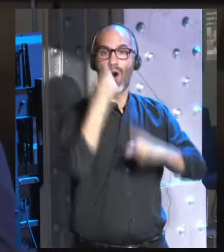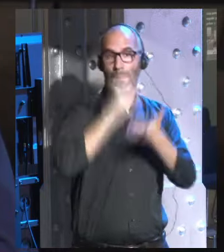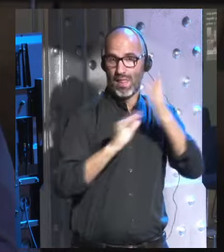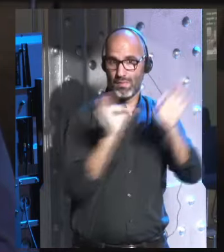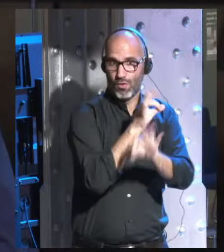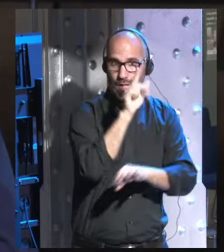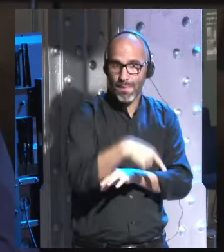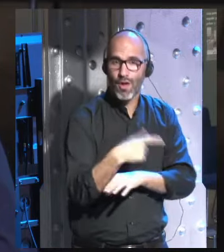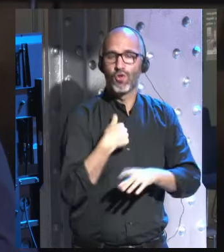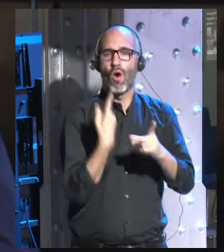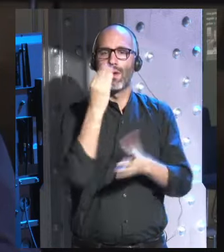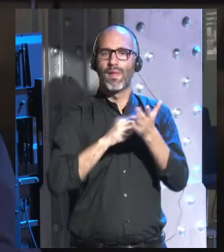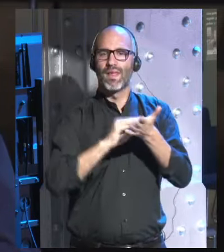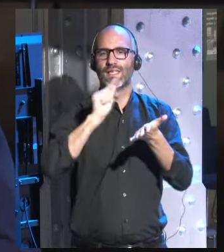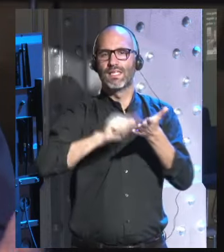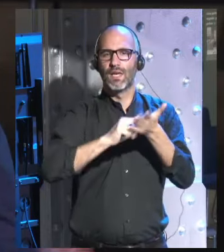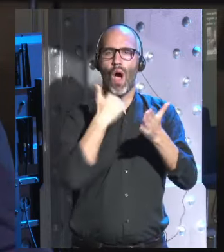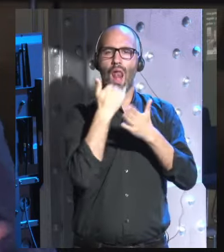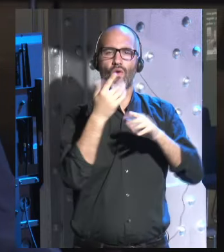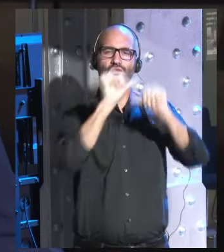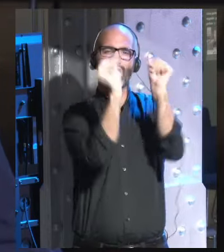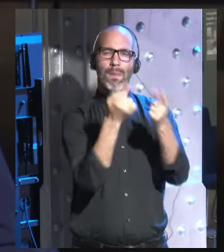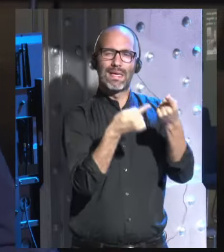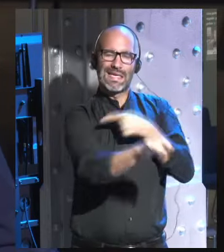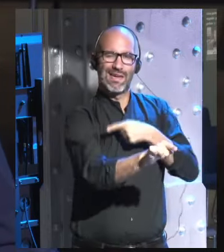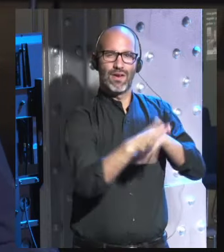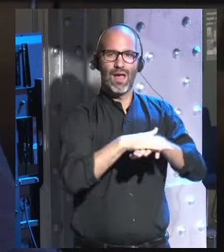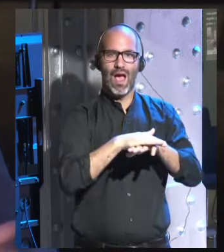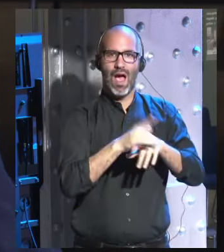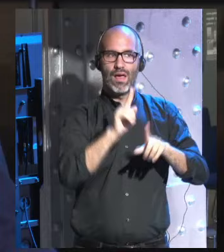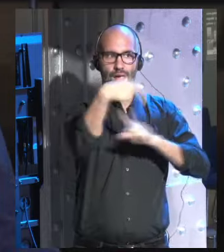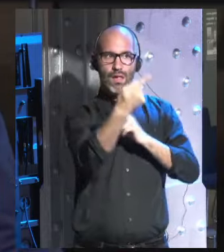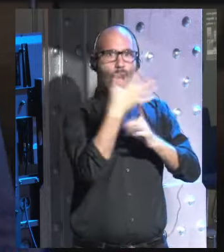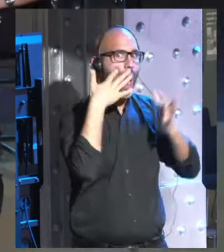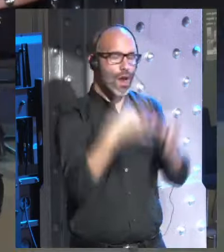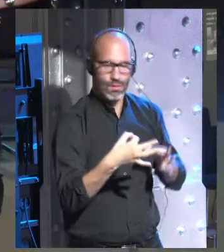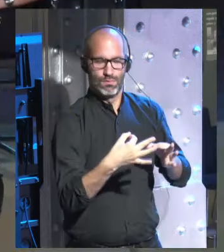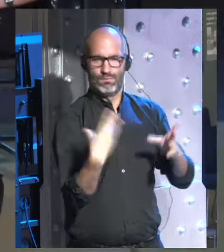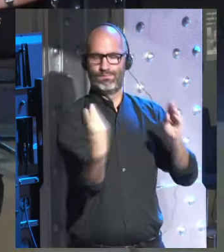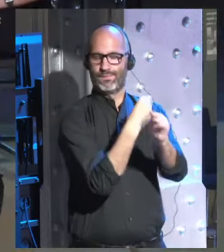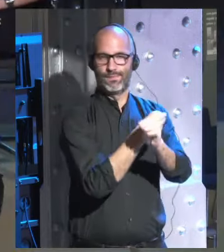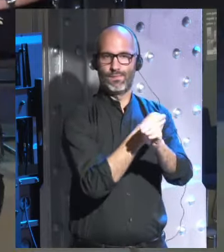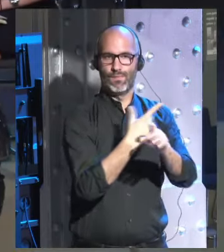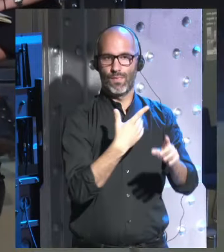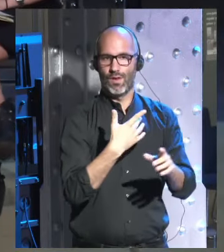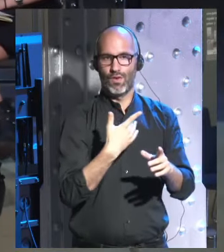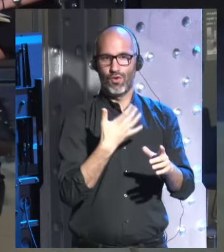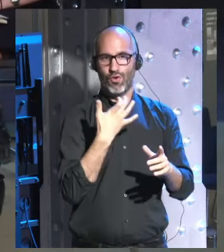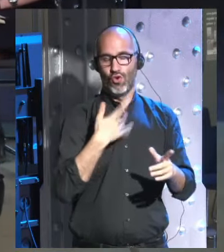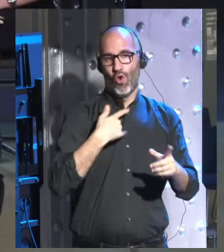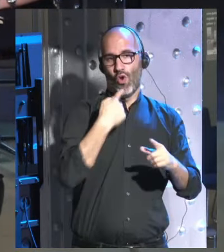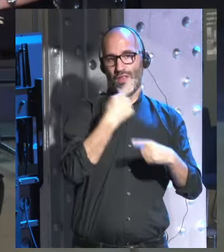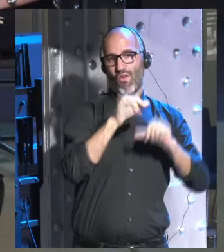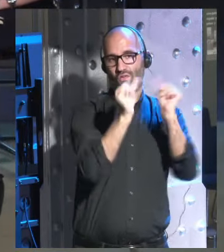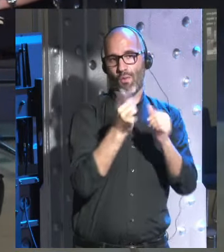yo a veces escribo algo irónico y a veces la gente se lo toma literalmente no entienden que es una broma